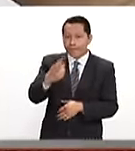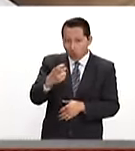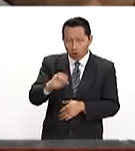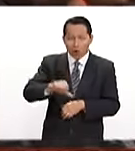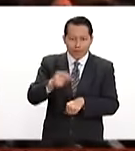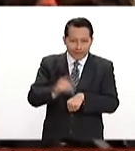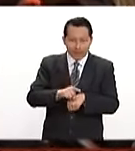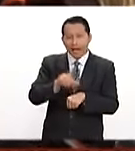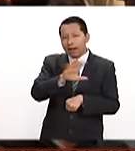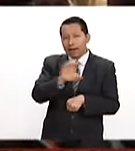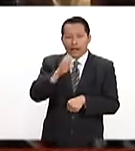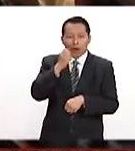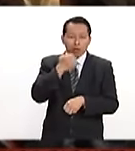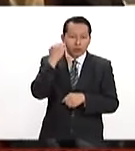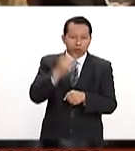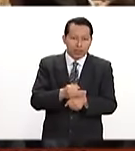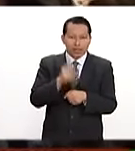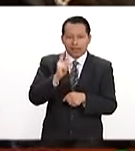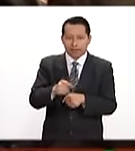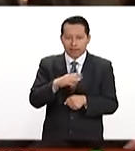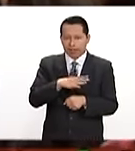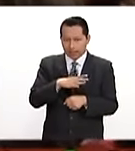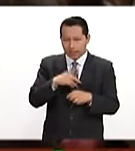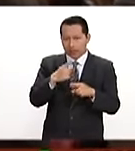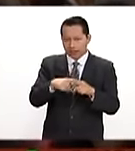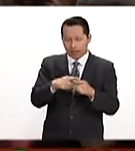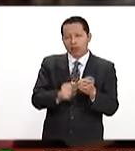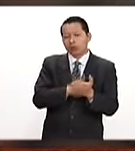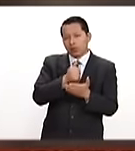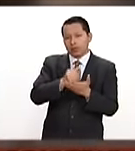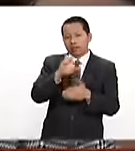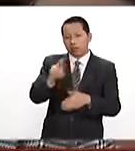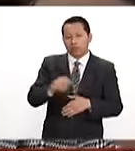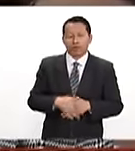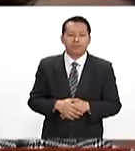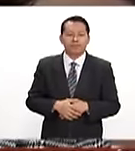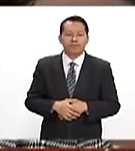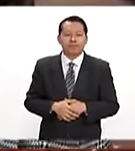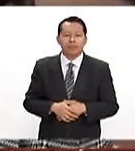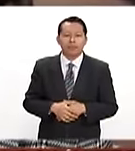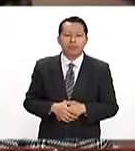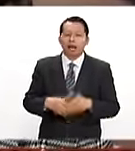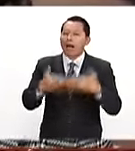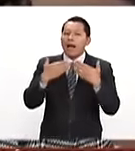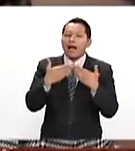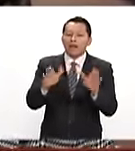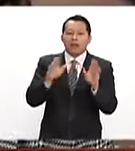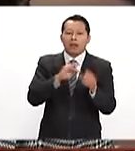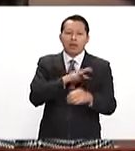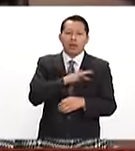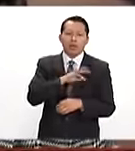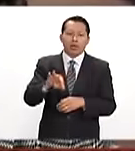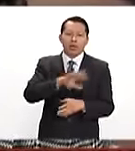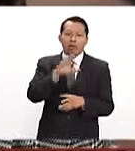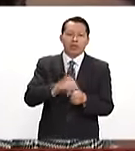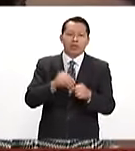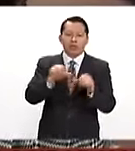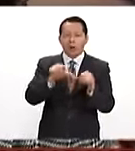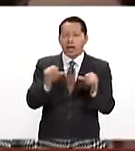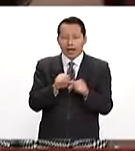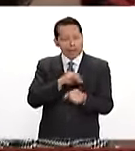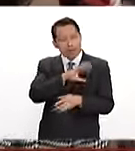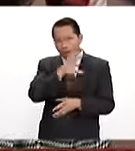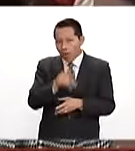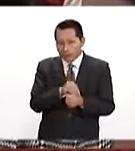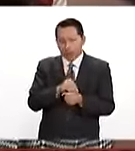hoy más de 500 estudiantes fueron recibidos en Ciudad Universitaria. Está abierta la oferta educativa a todas las áreas de estudio